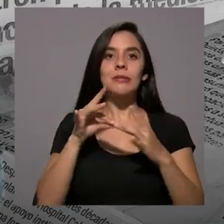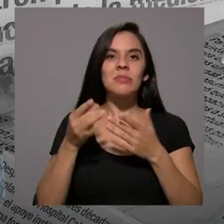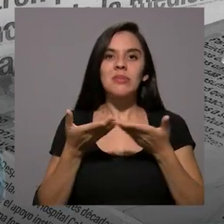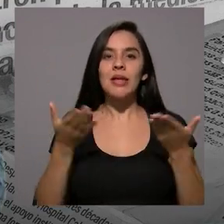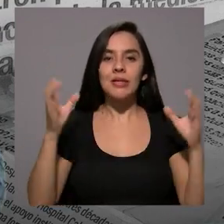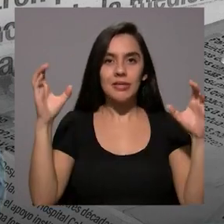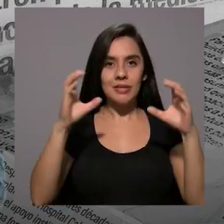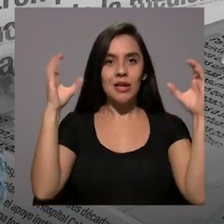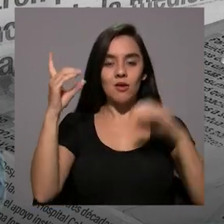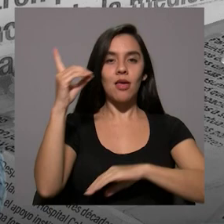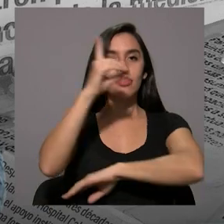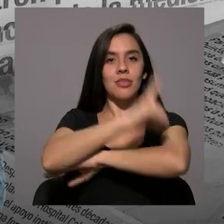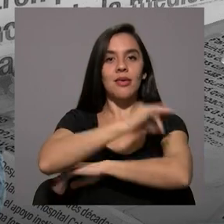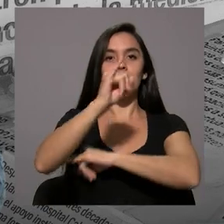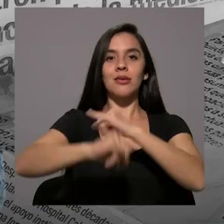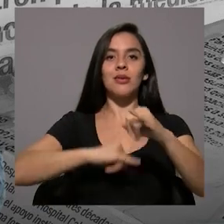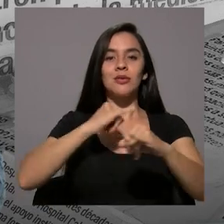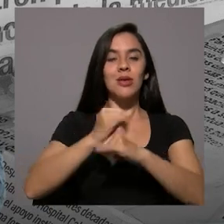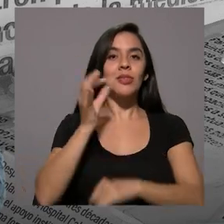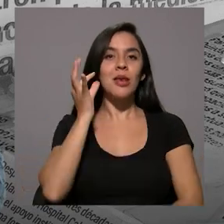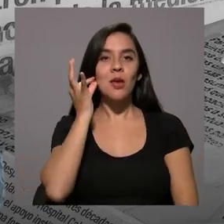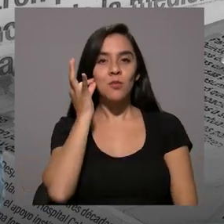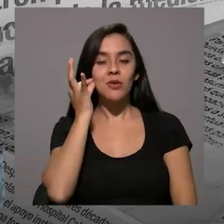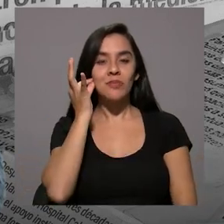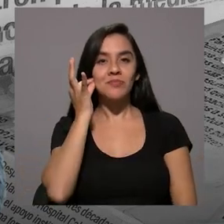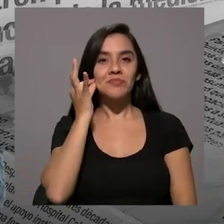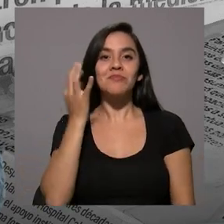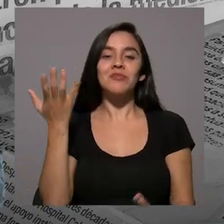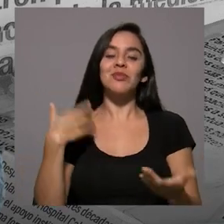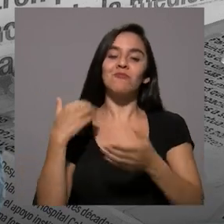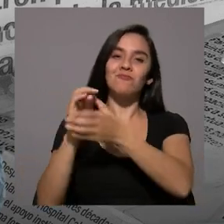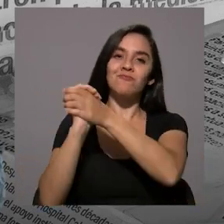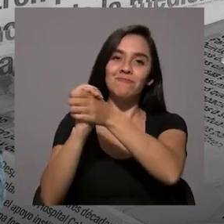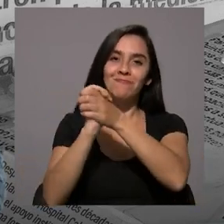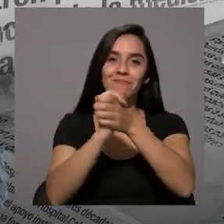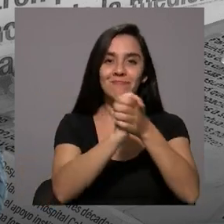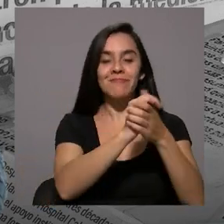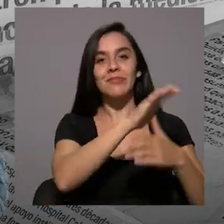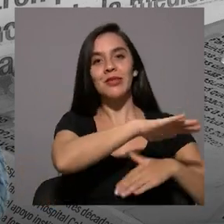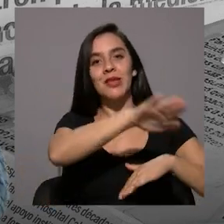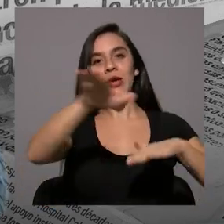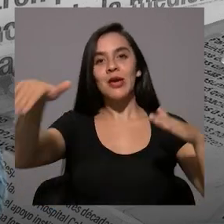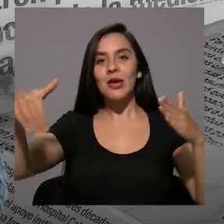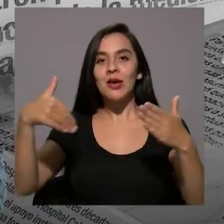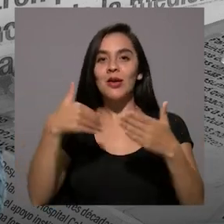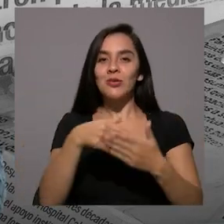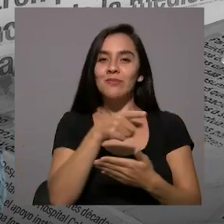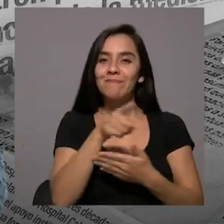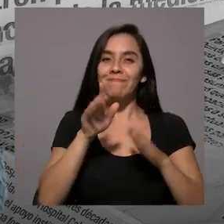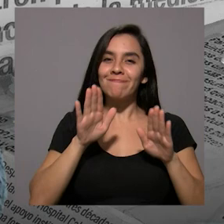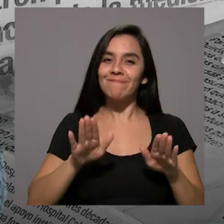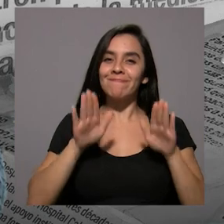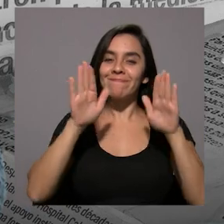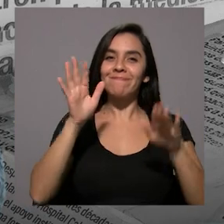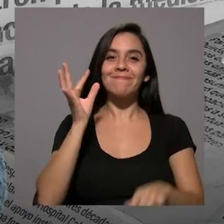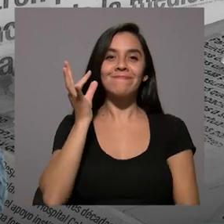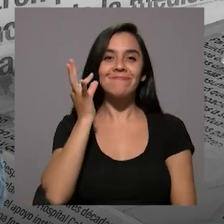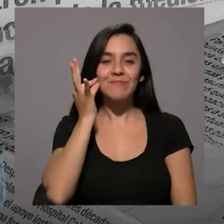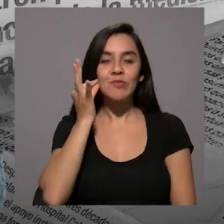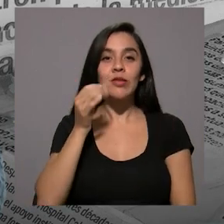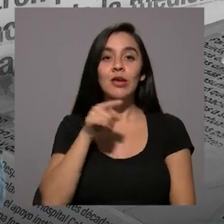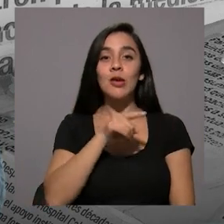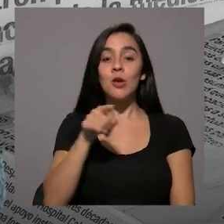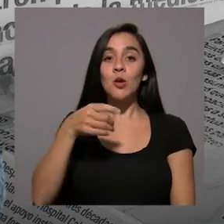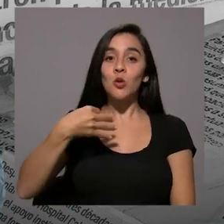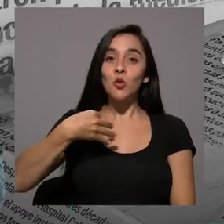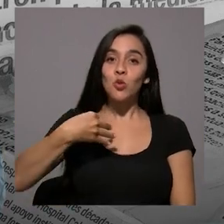celebrando el Día Internacional de la Mujer y les mandamos felicitaciones a todas esas increíbles mujeres que todos